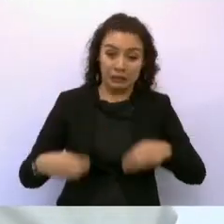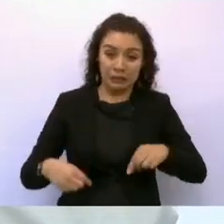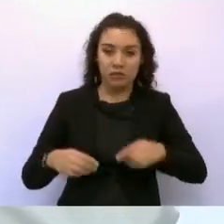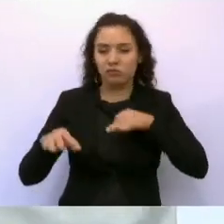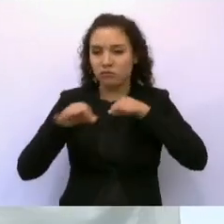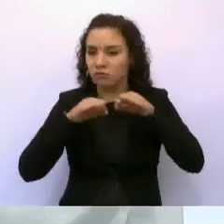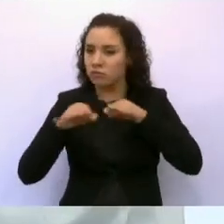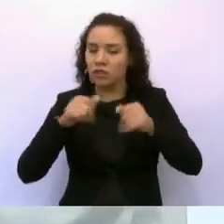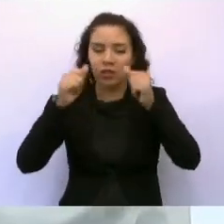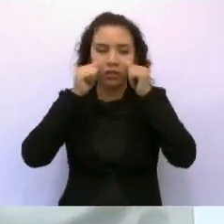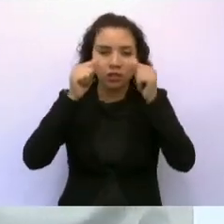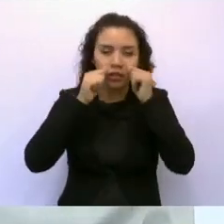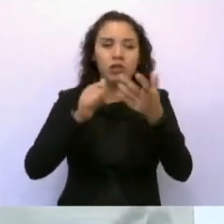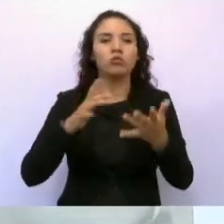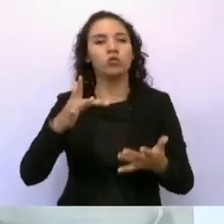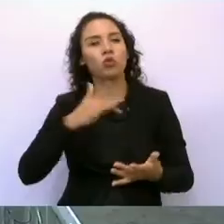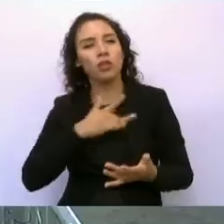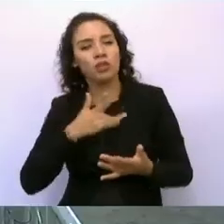cotidiana.